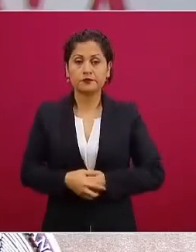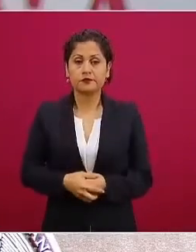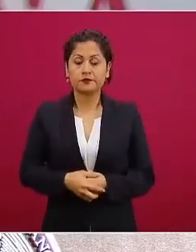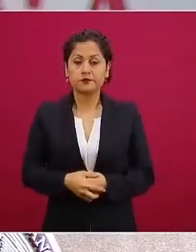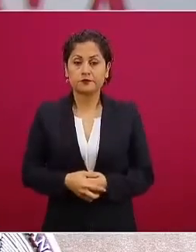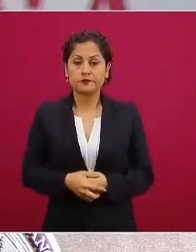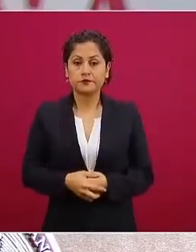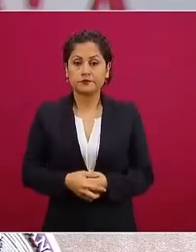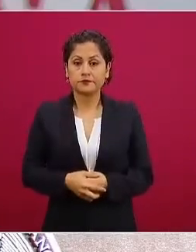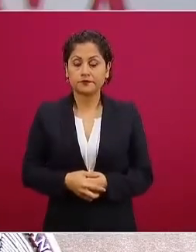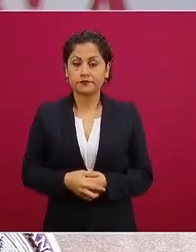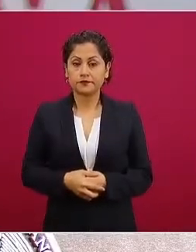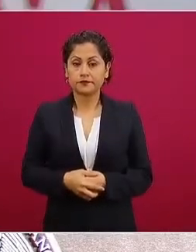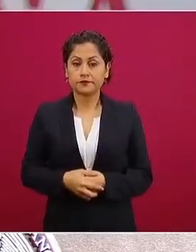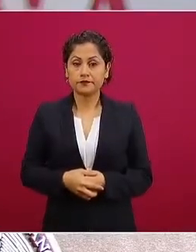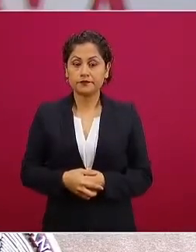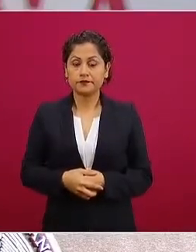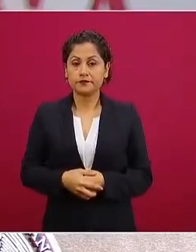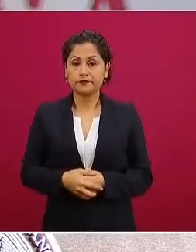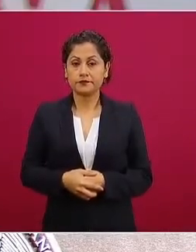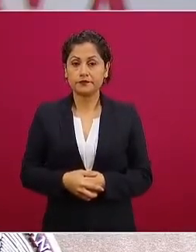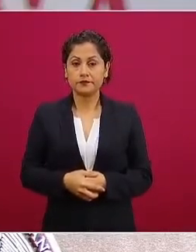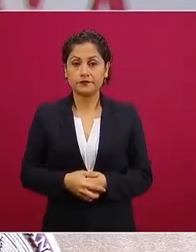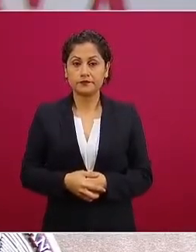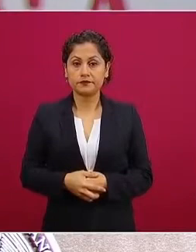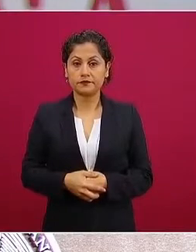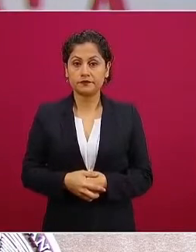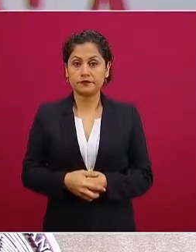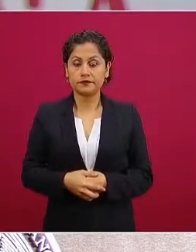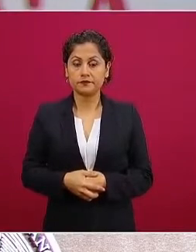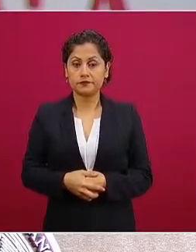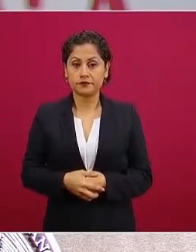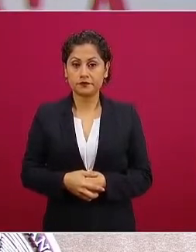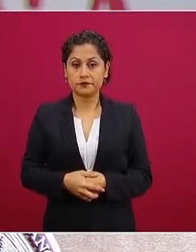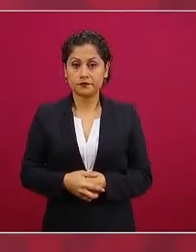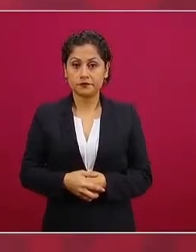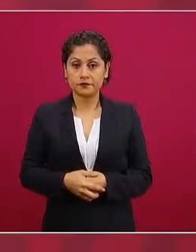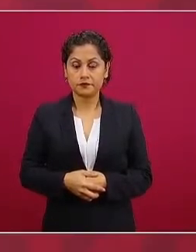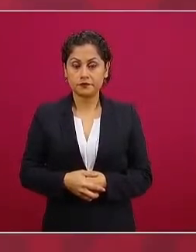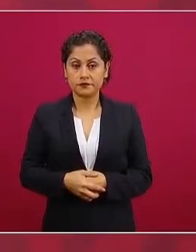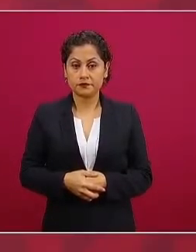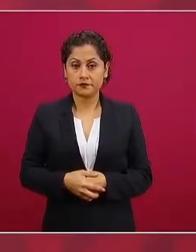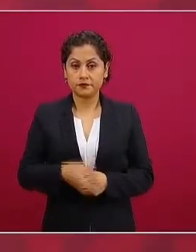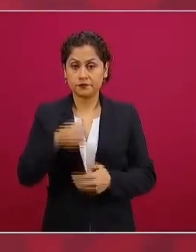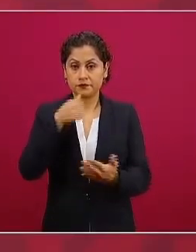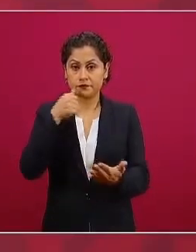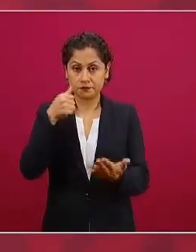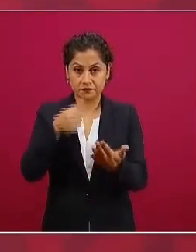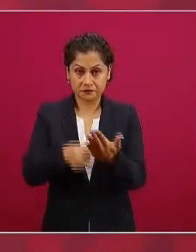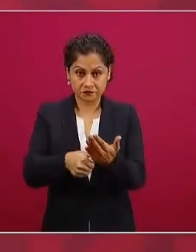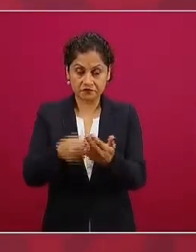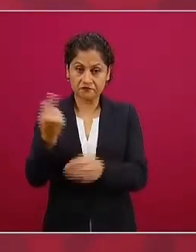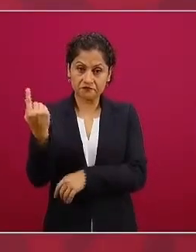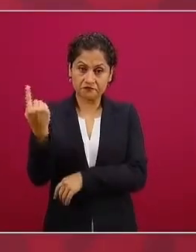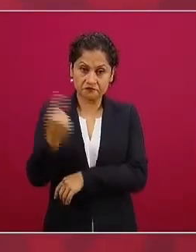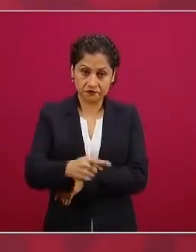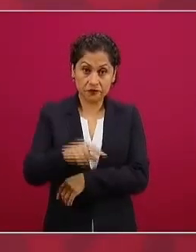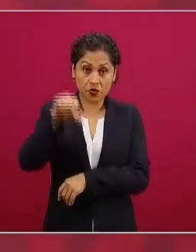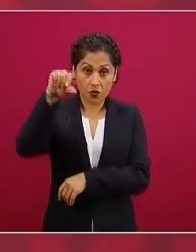El decreto que se publicará el día de hoy